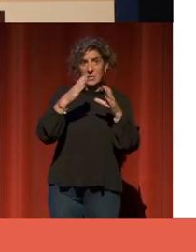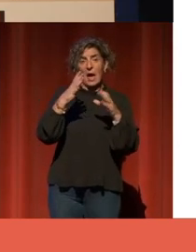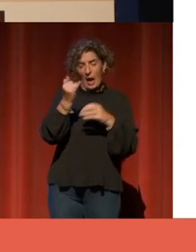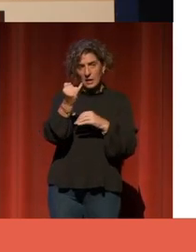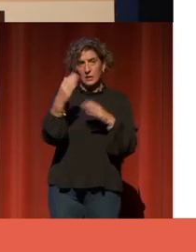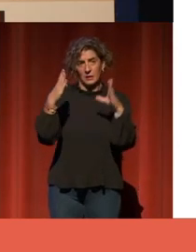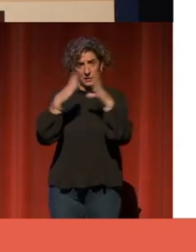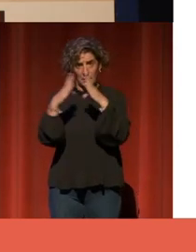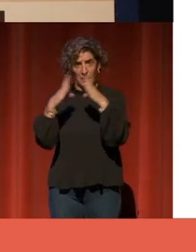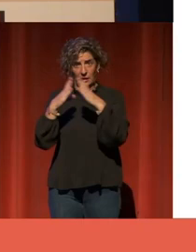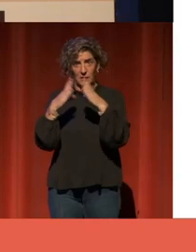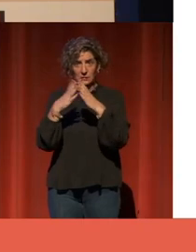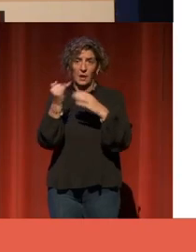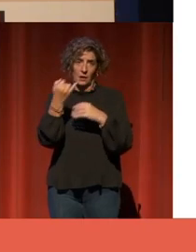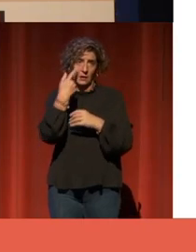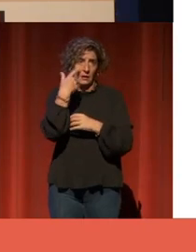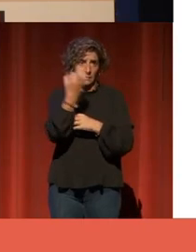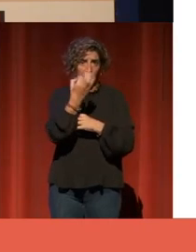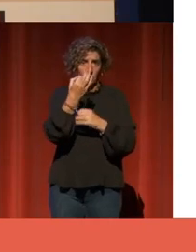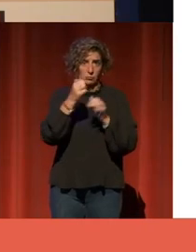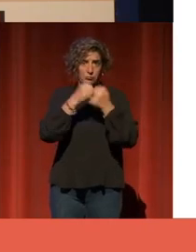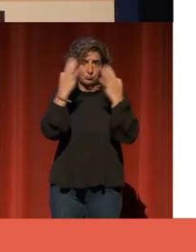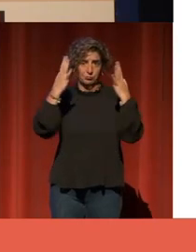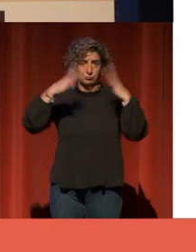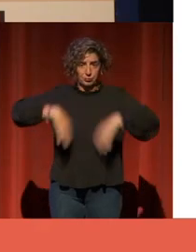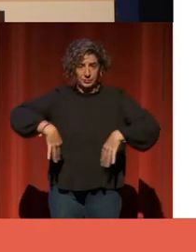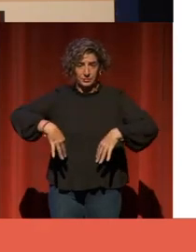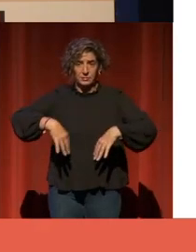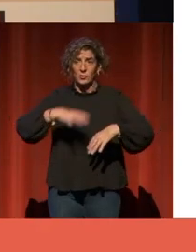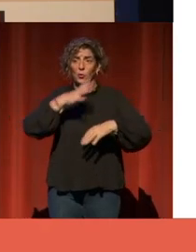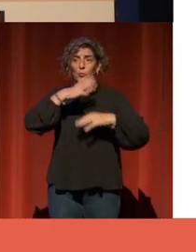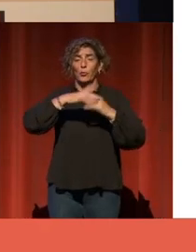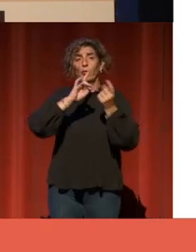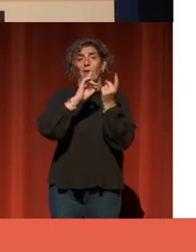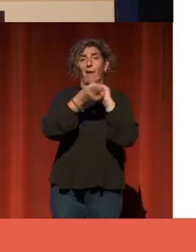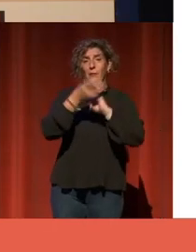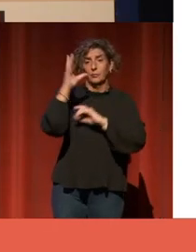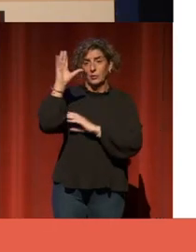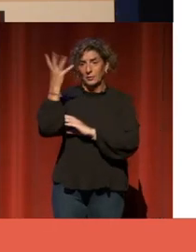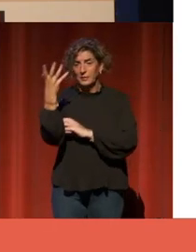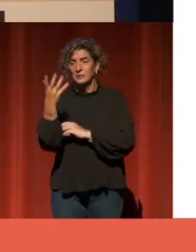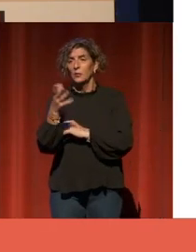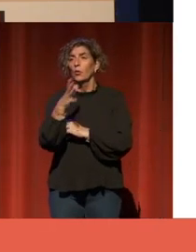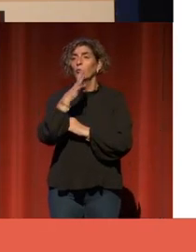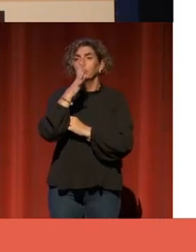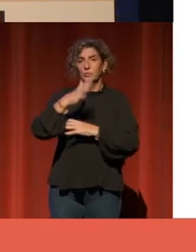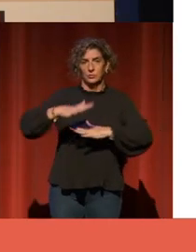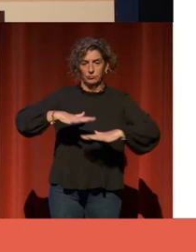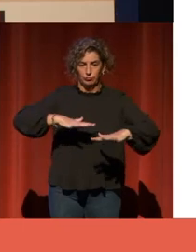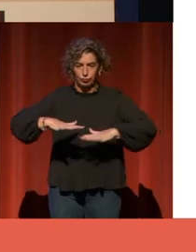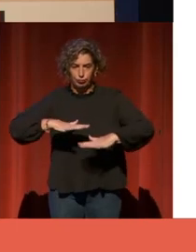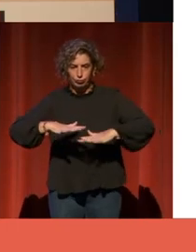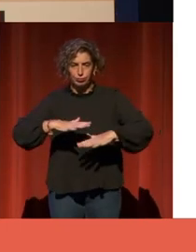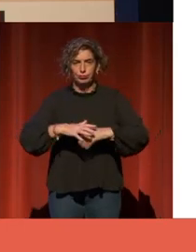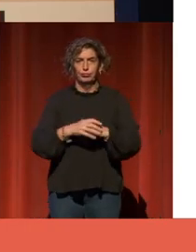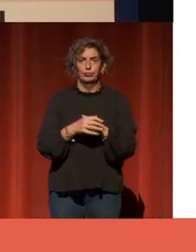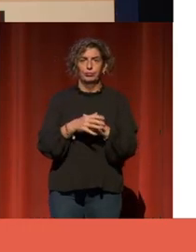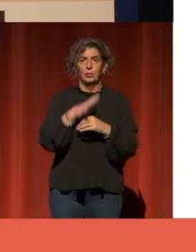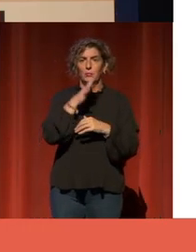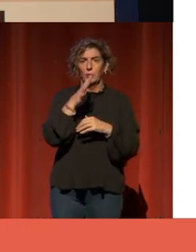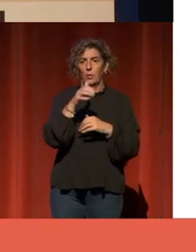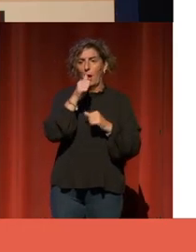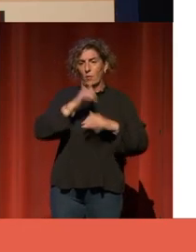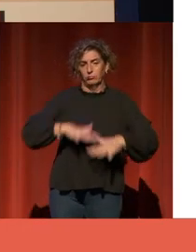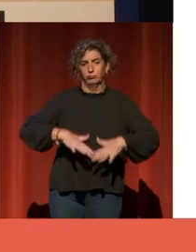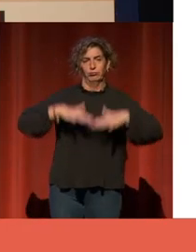destrucción por el cambio climático, por terremotos, por inundaciones.